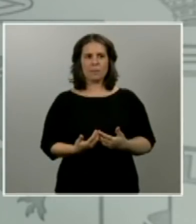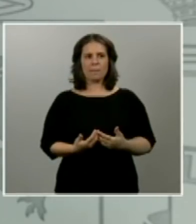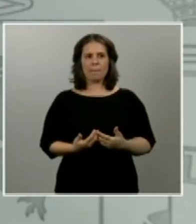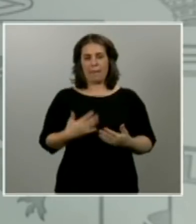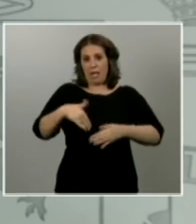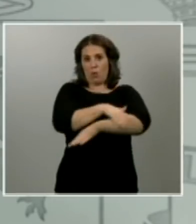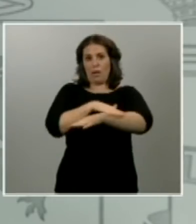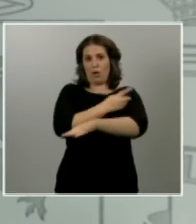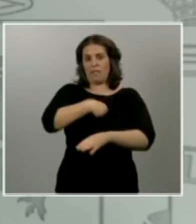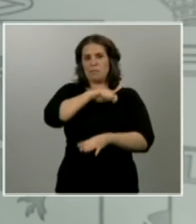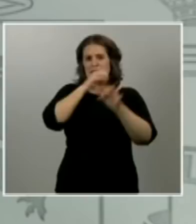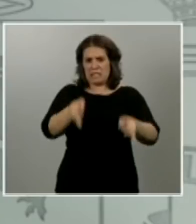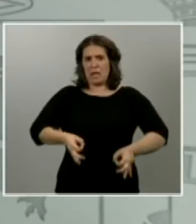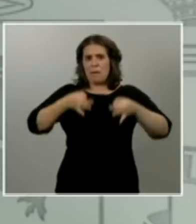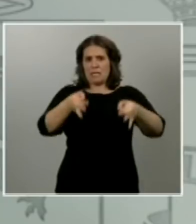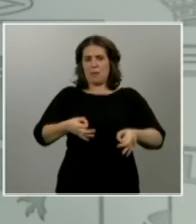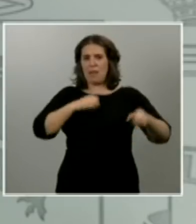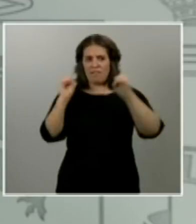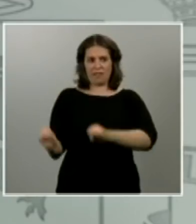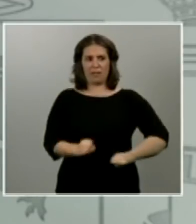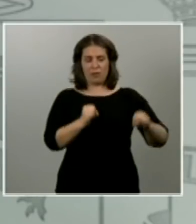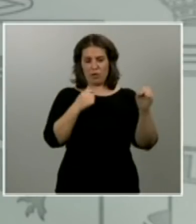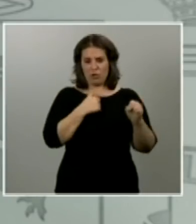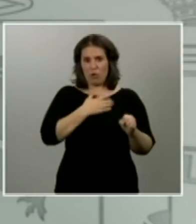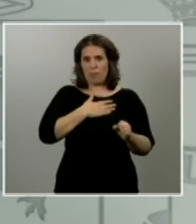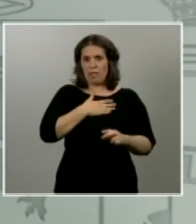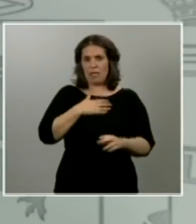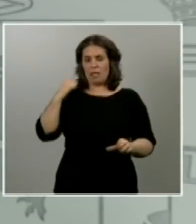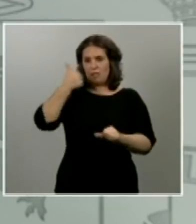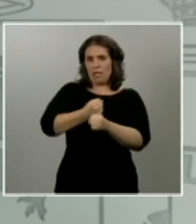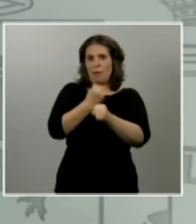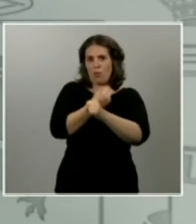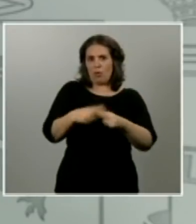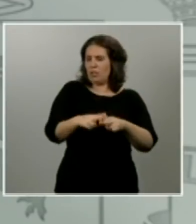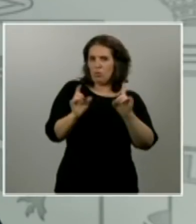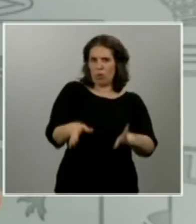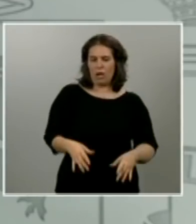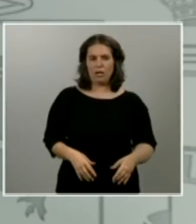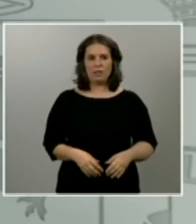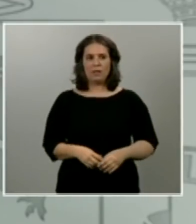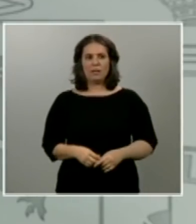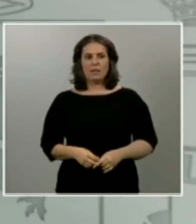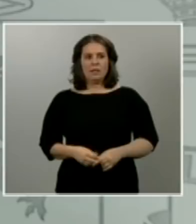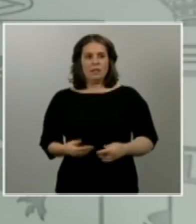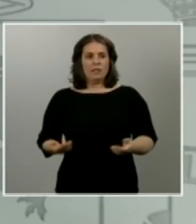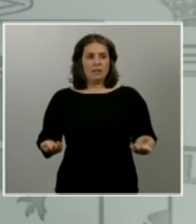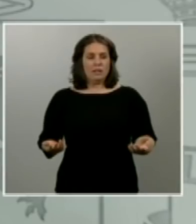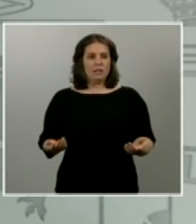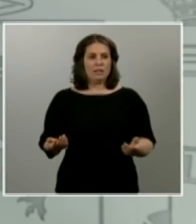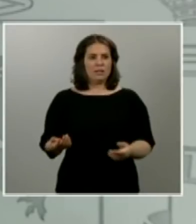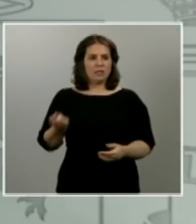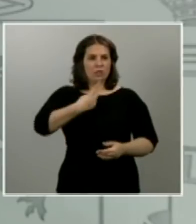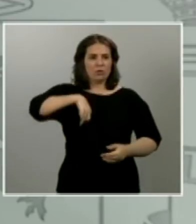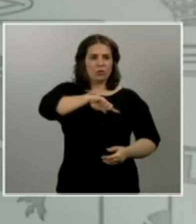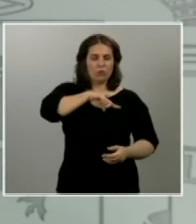siempre ha defendido y yo lógicamente a lo largo de mi carrera política desde luego el que podamos alumbrar un